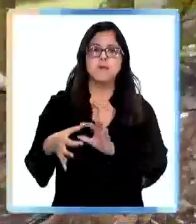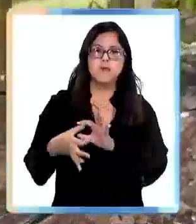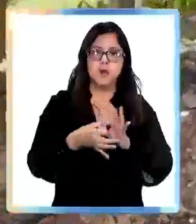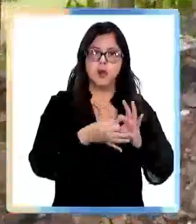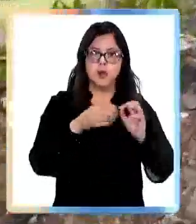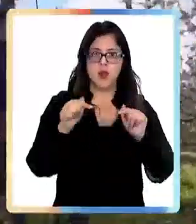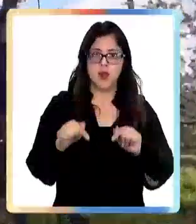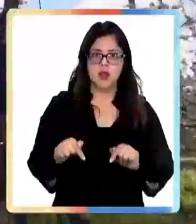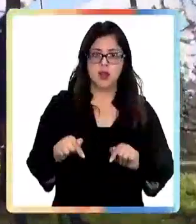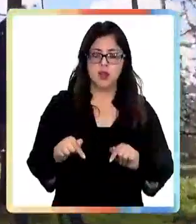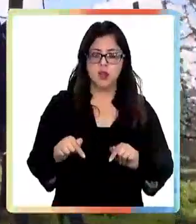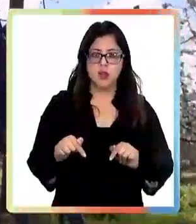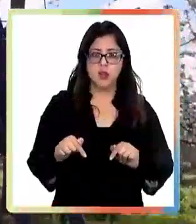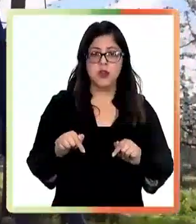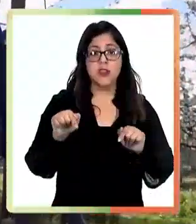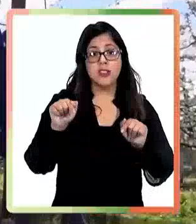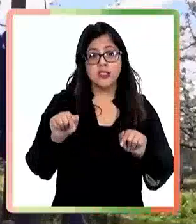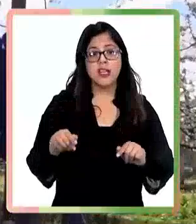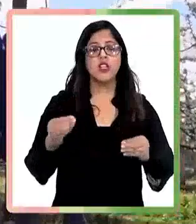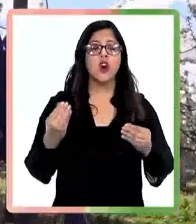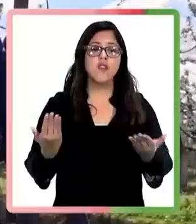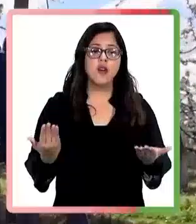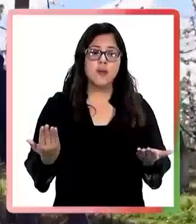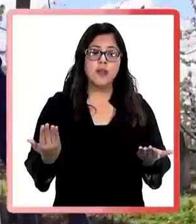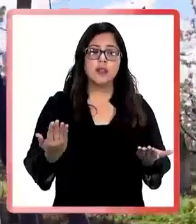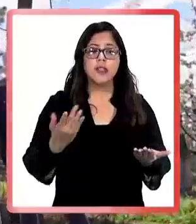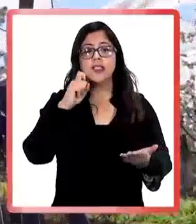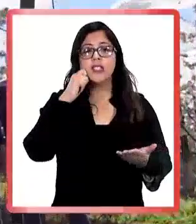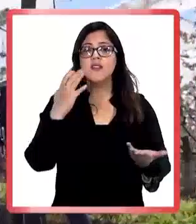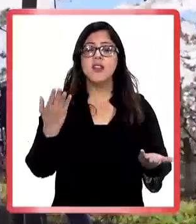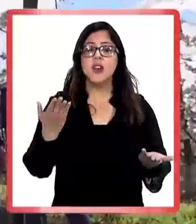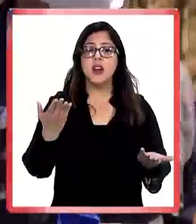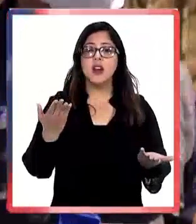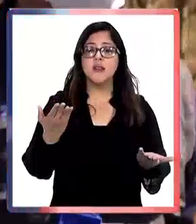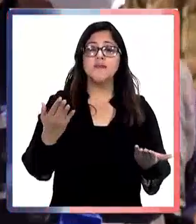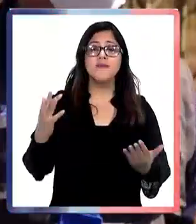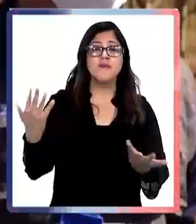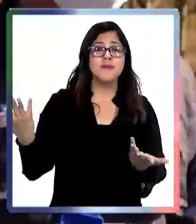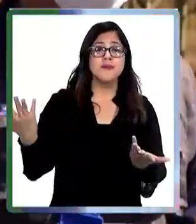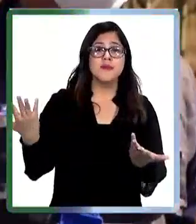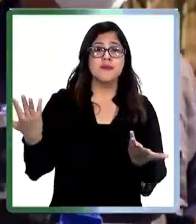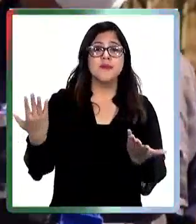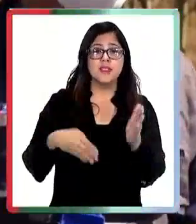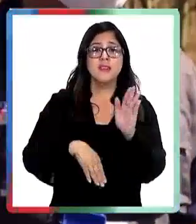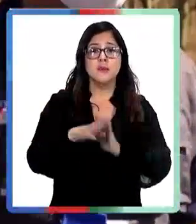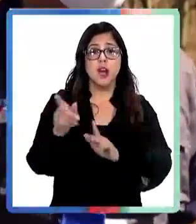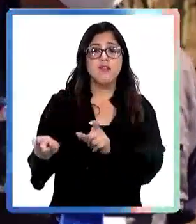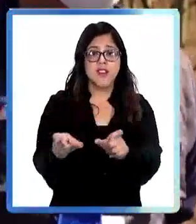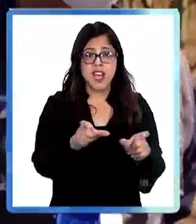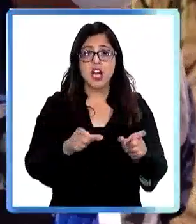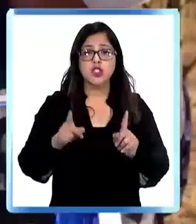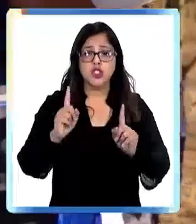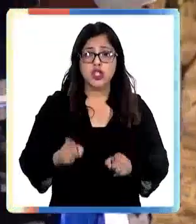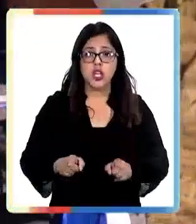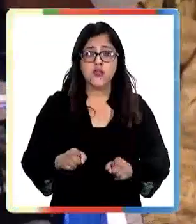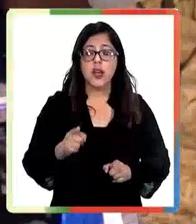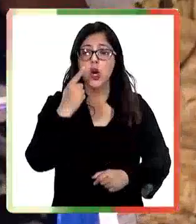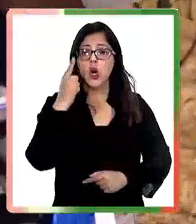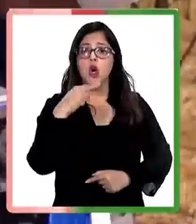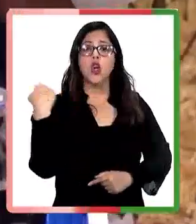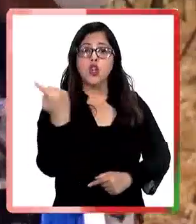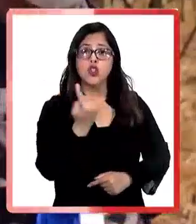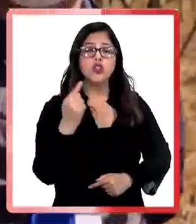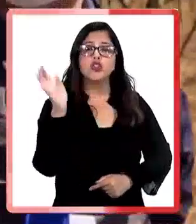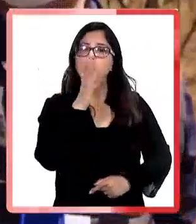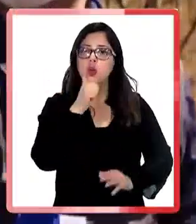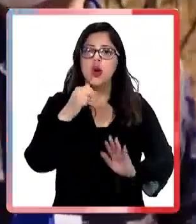Nosotros no tenemos una norma acerca de los olores, pero sí se está trabajando una, pero sí teníamos alguna reglamentación que